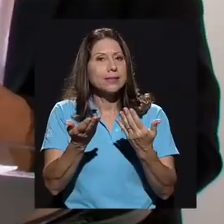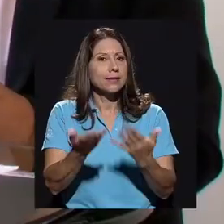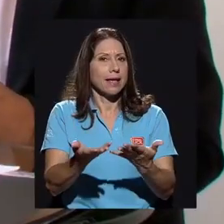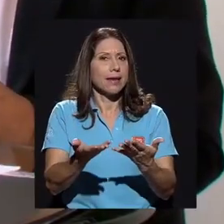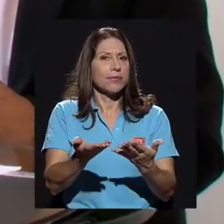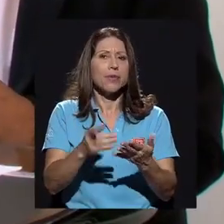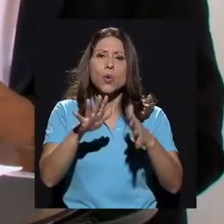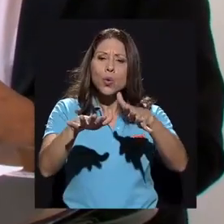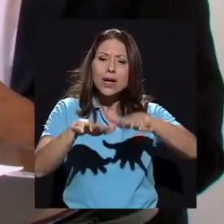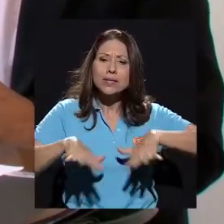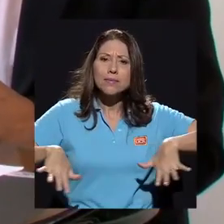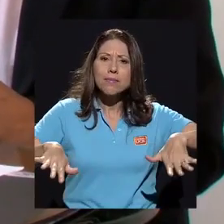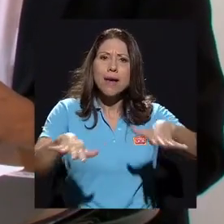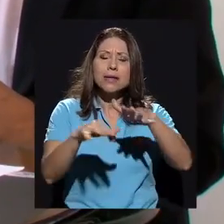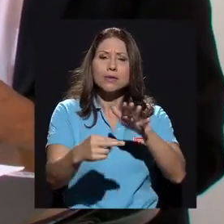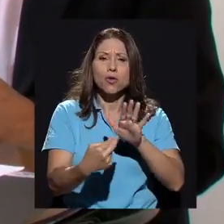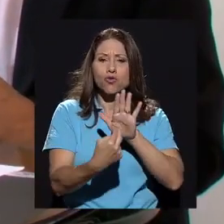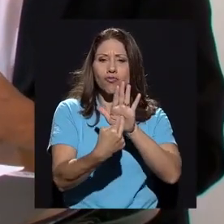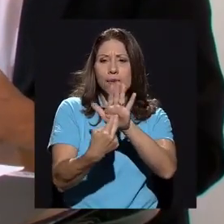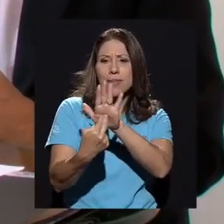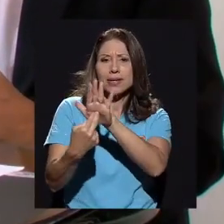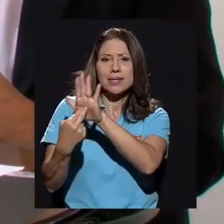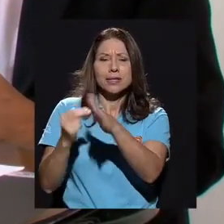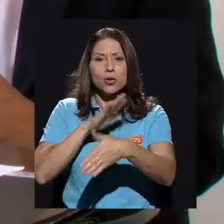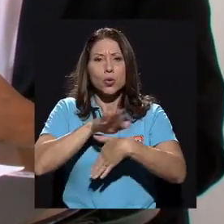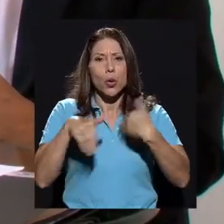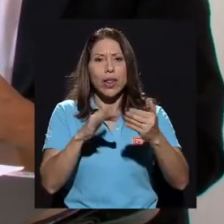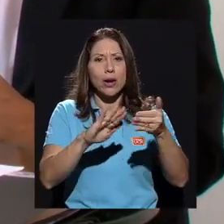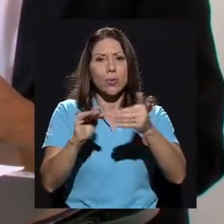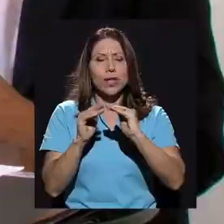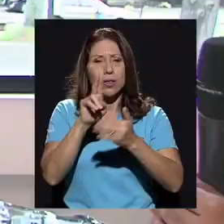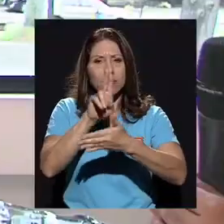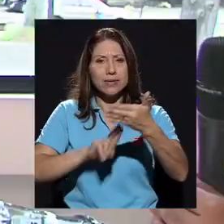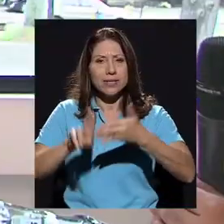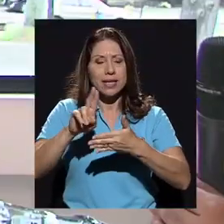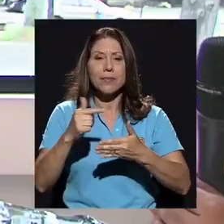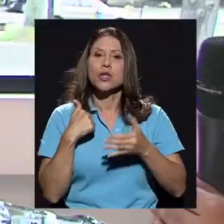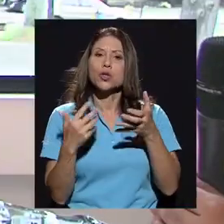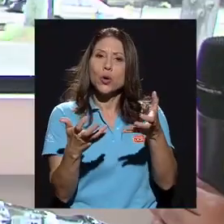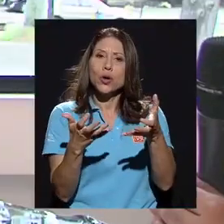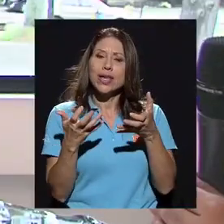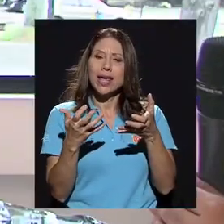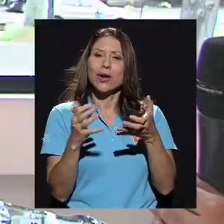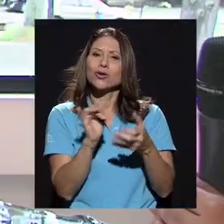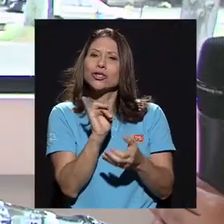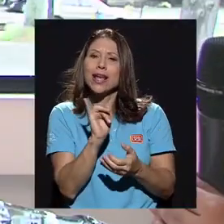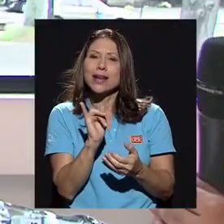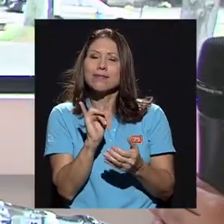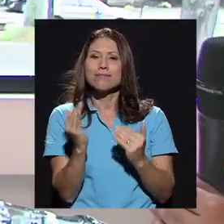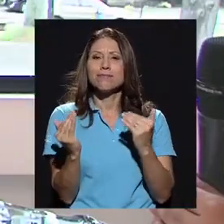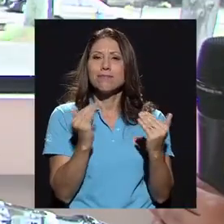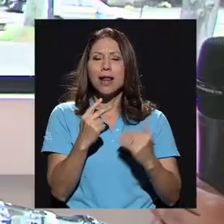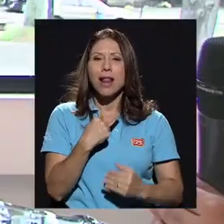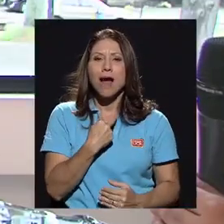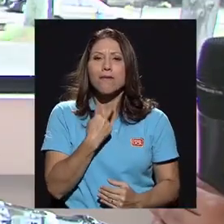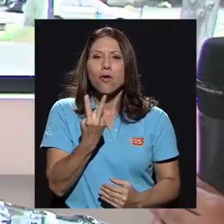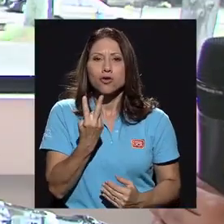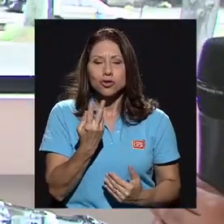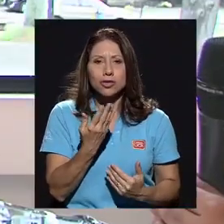un espacio representativo de toda la comunidad universitaria. Yo quiero ser la voz de esos